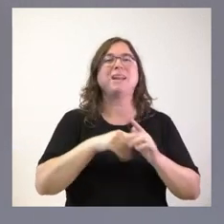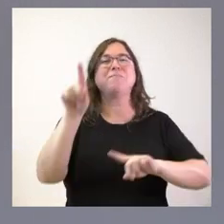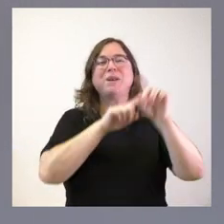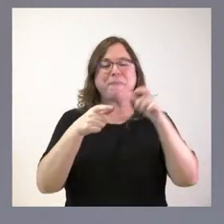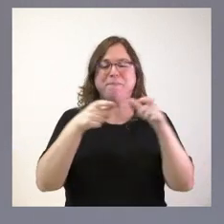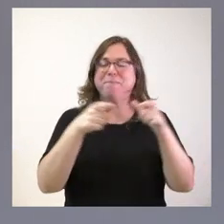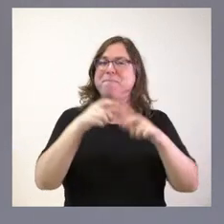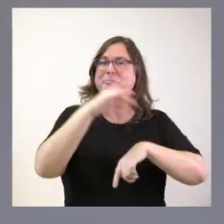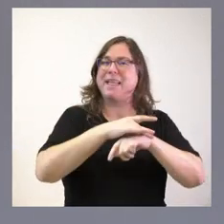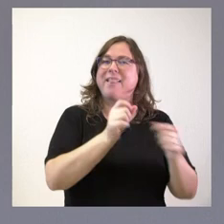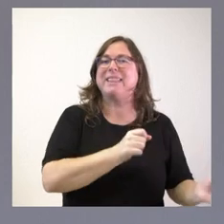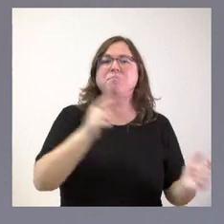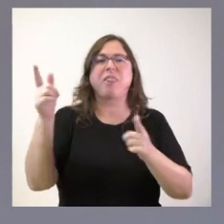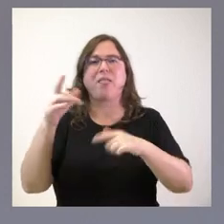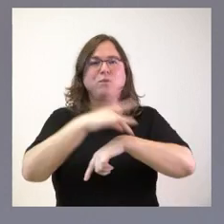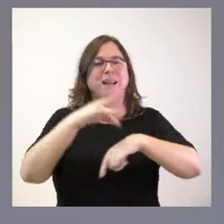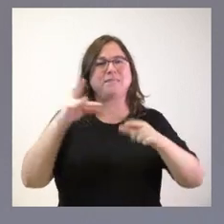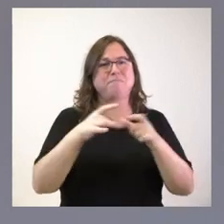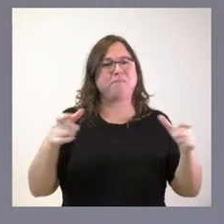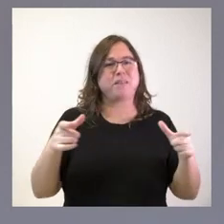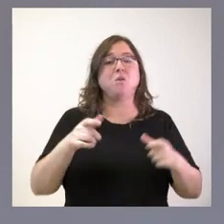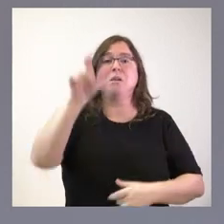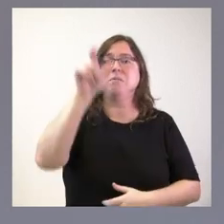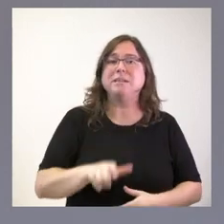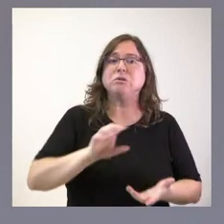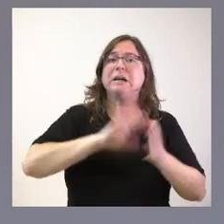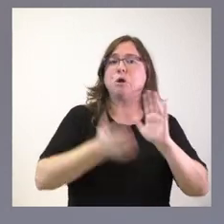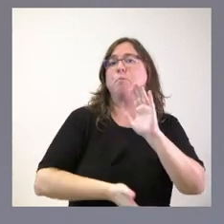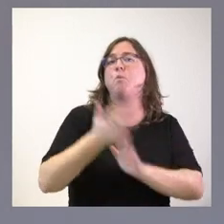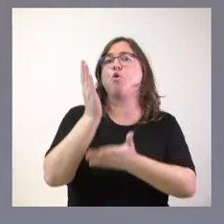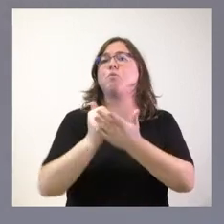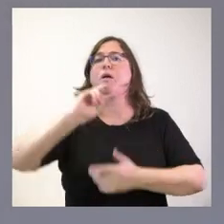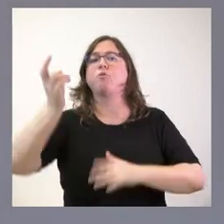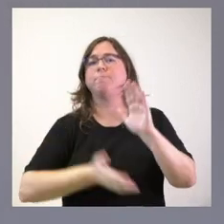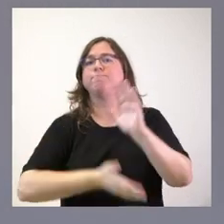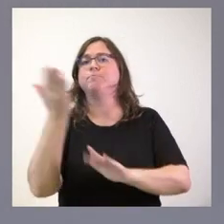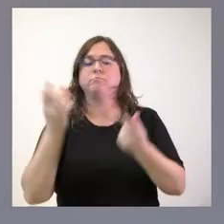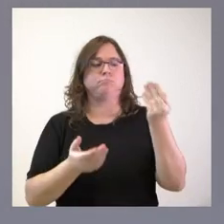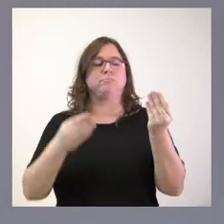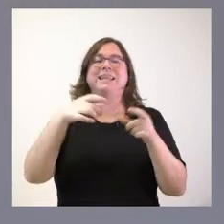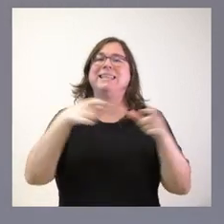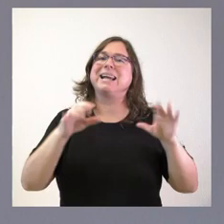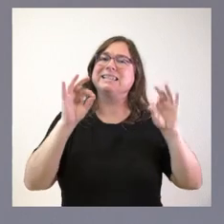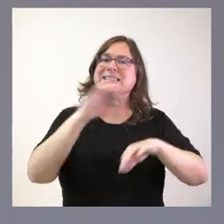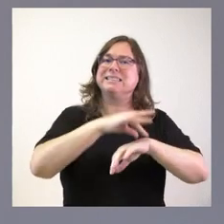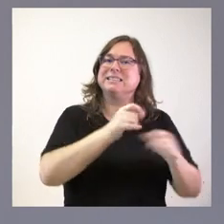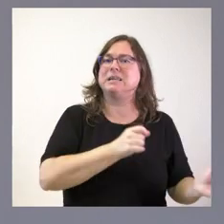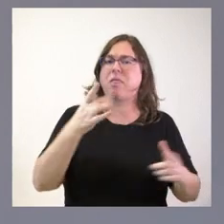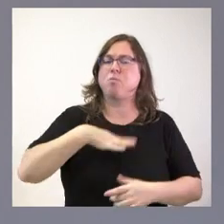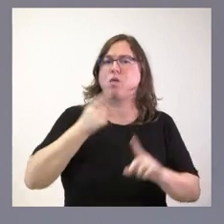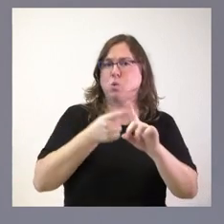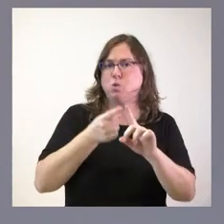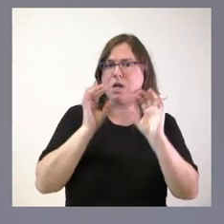sanitarias de desplazados para facilitar que las personas de Castilla y León que van a otras comunidades autónomas puedan utilizar la tarjeta sanitaria en esta